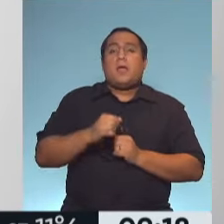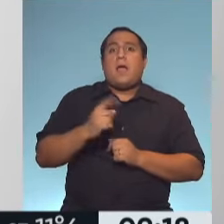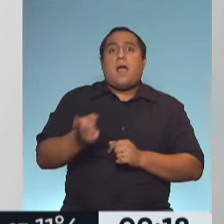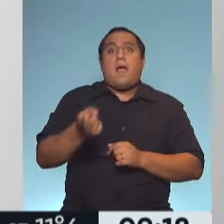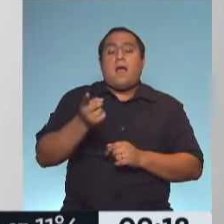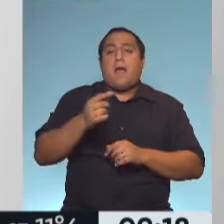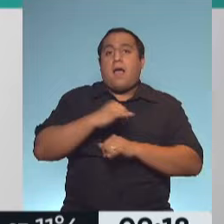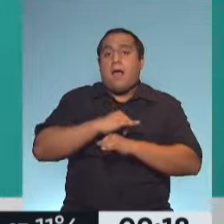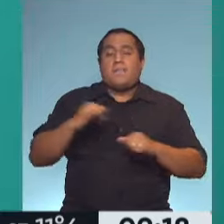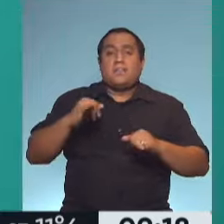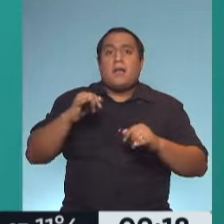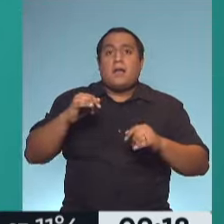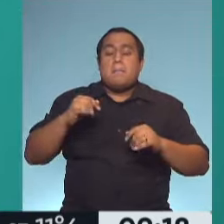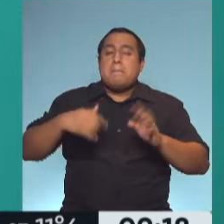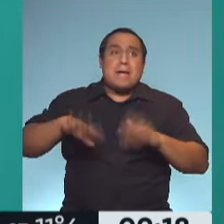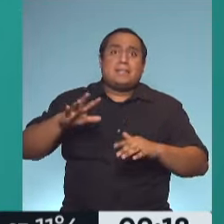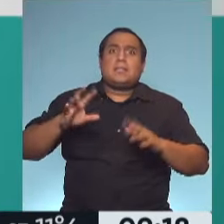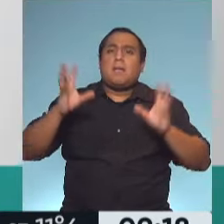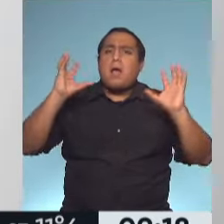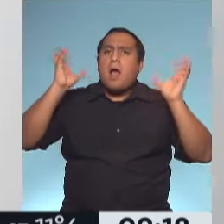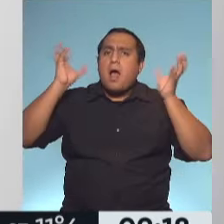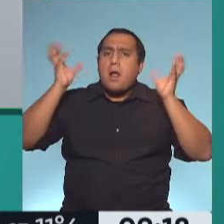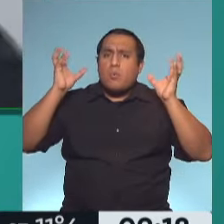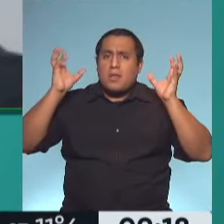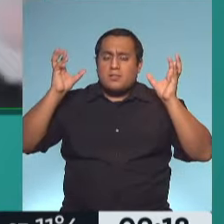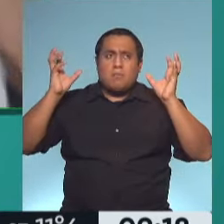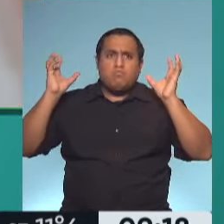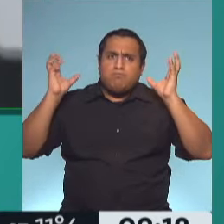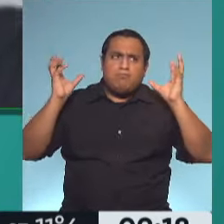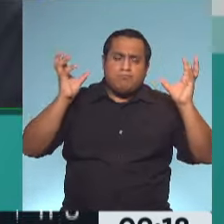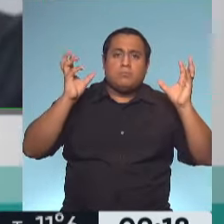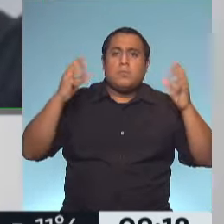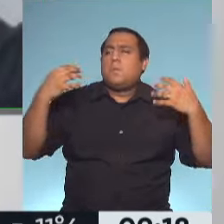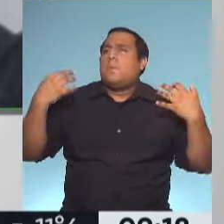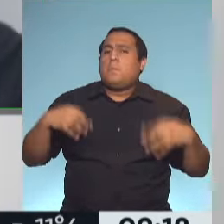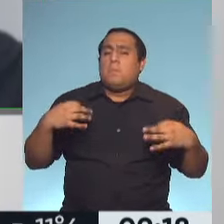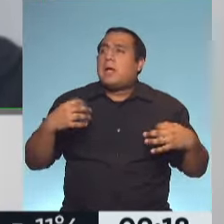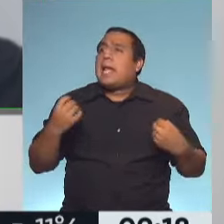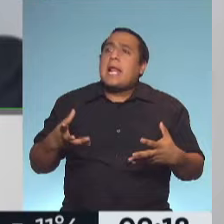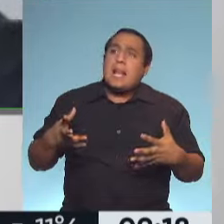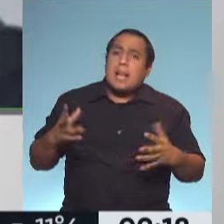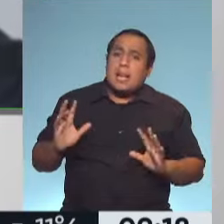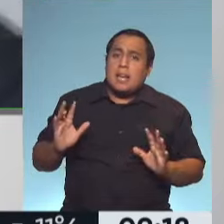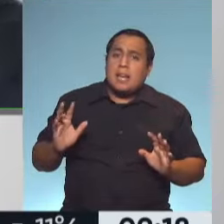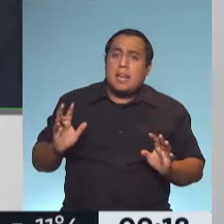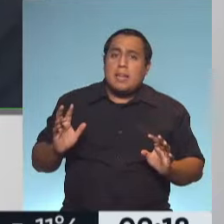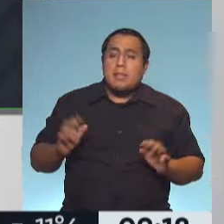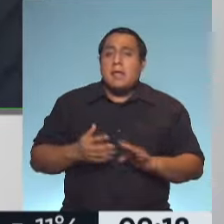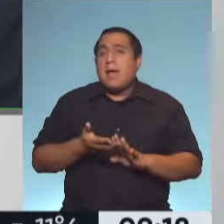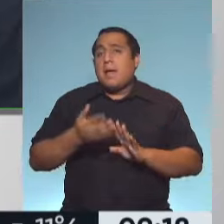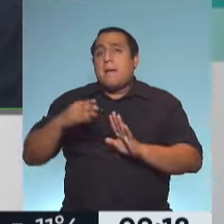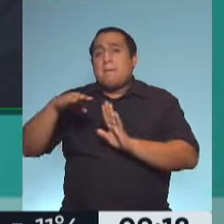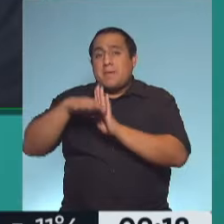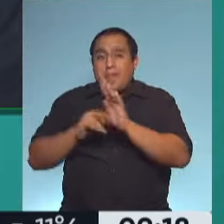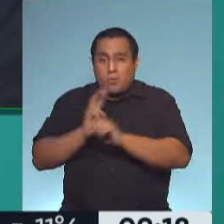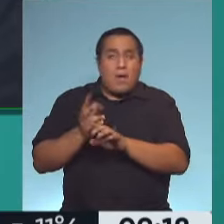el sistema de ambulancia que tiene el organismo. Nosotros veníamos antes de las medidas de cuidado, ¿cómo ese sistema? Antes de las medidas de